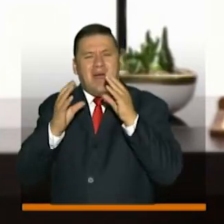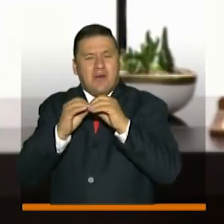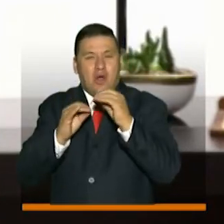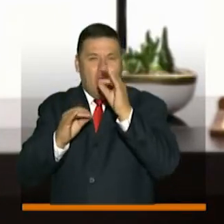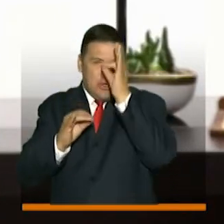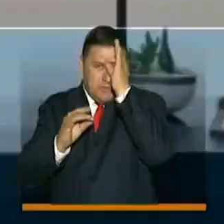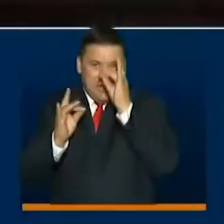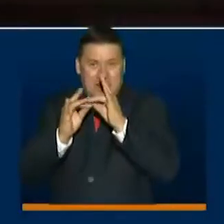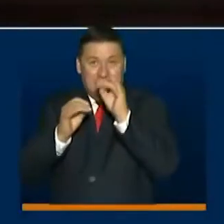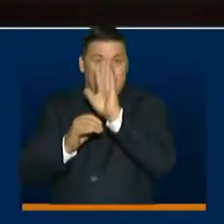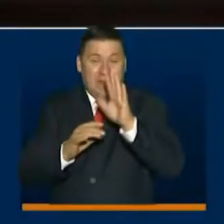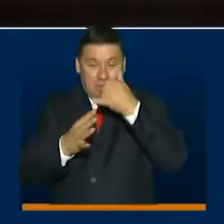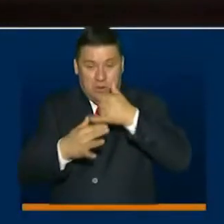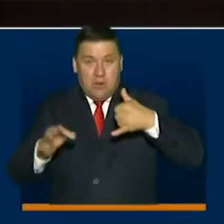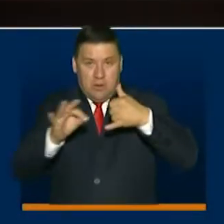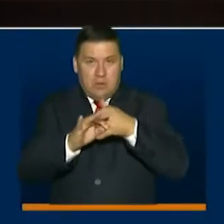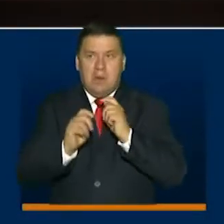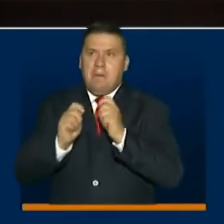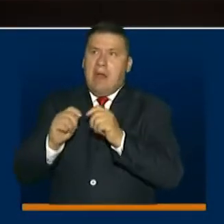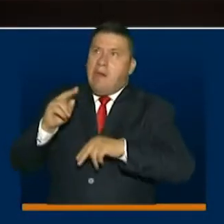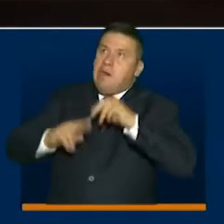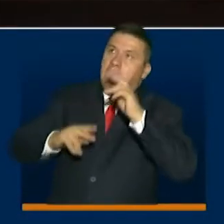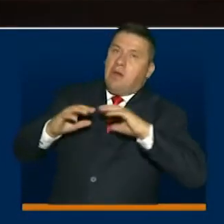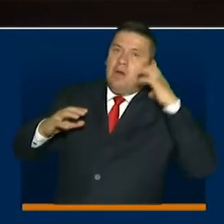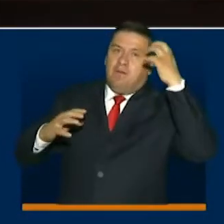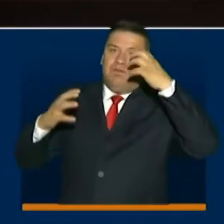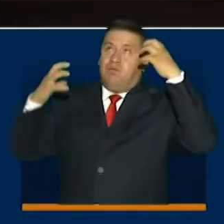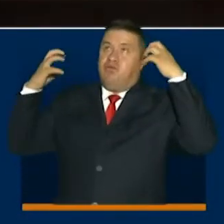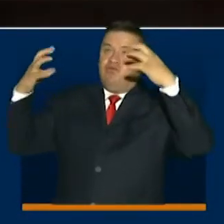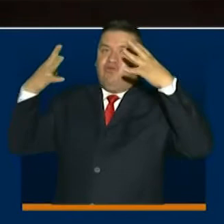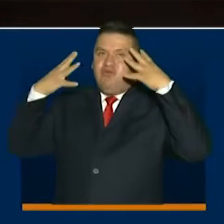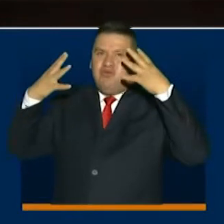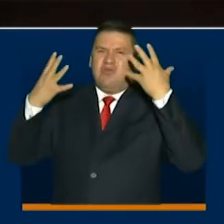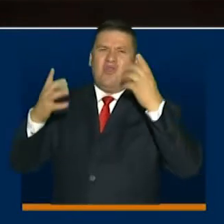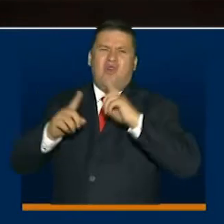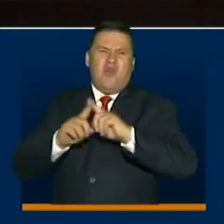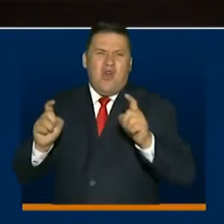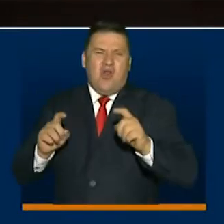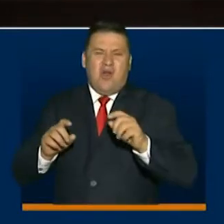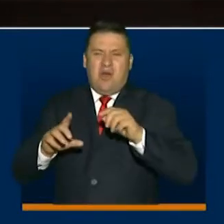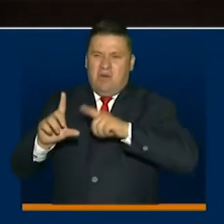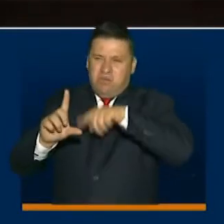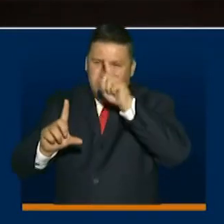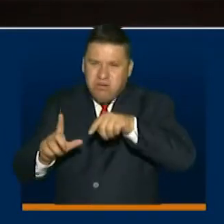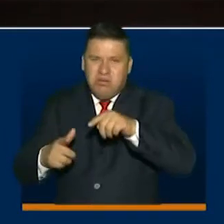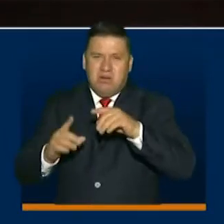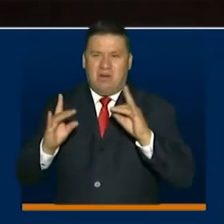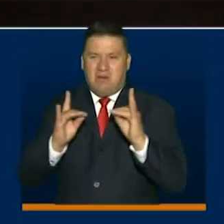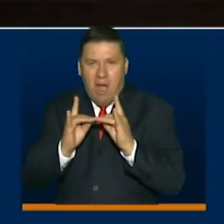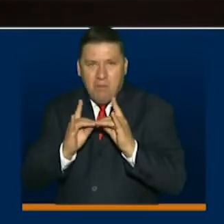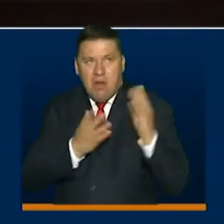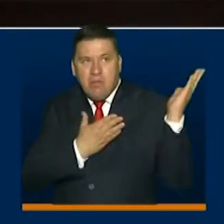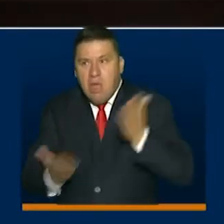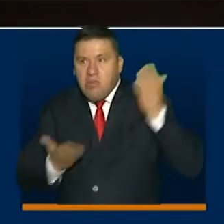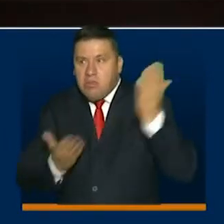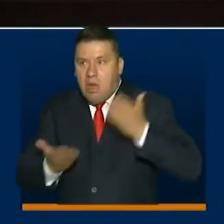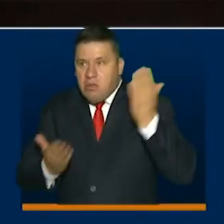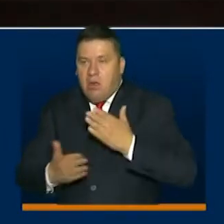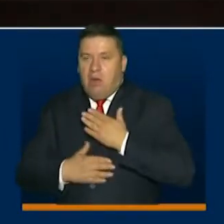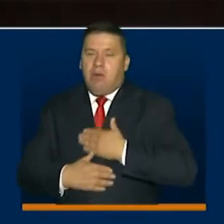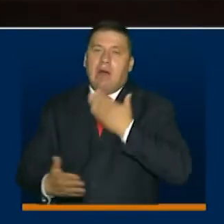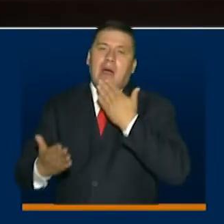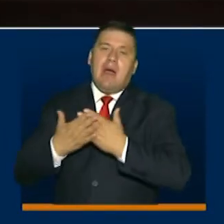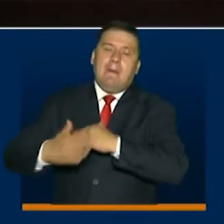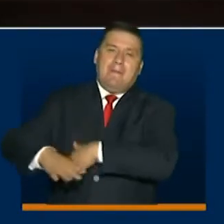departamento del Guaviare. La dotamos con ventiladores mecánicos, con monitores, con camas, y eso gracias al